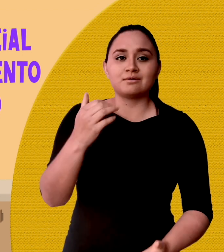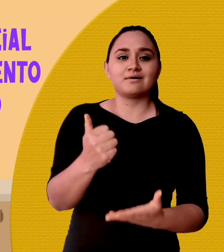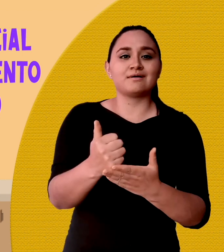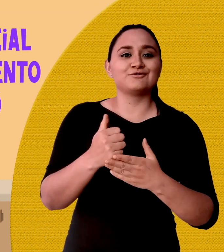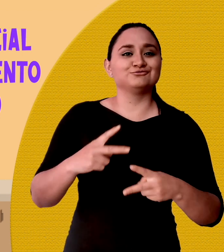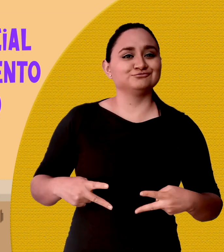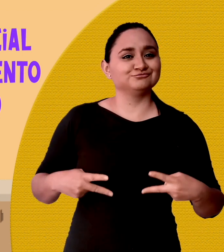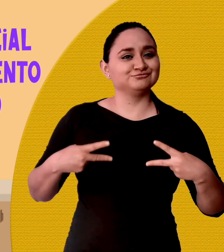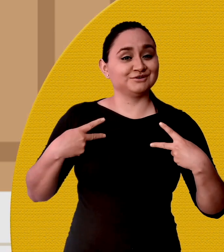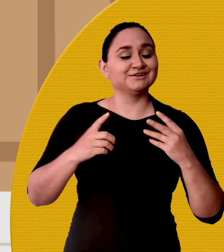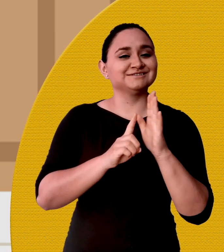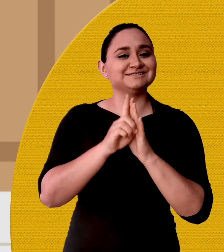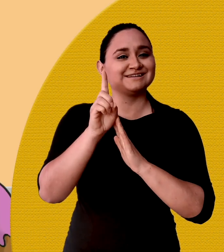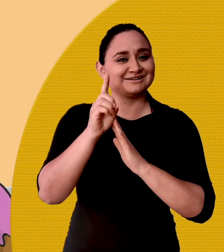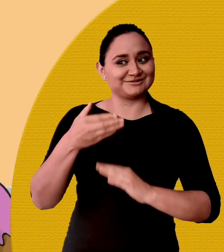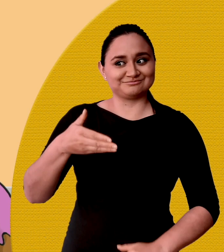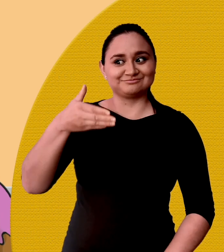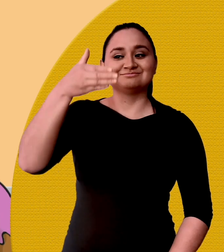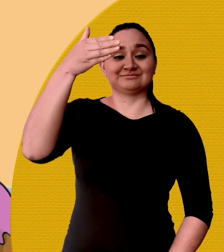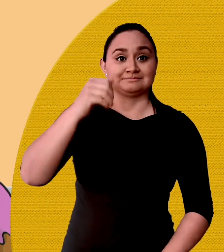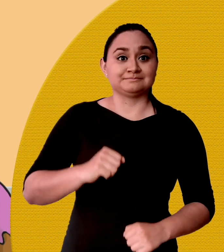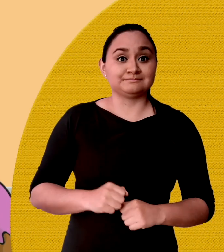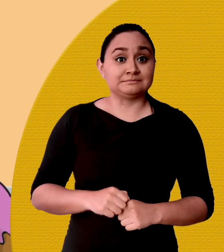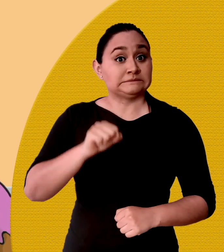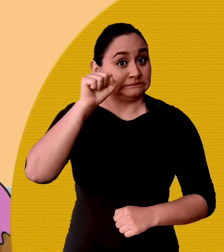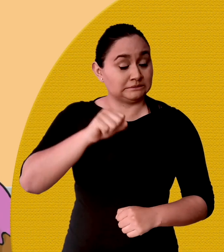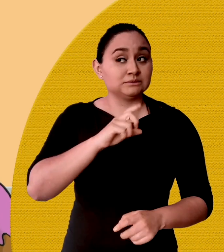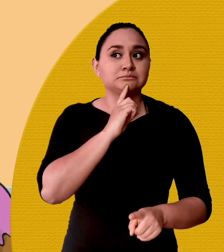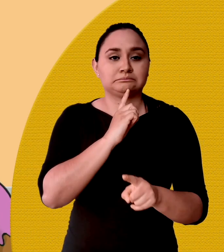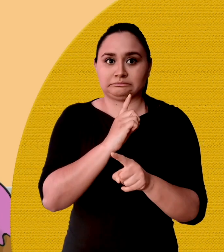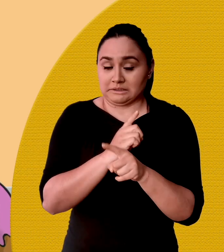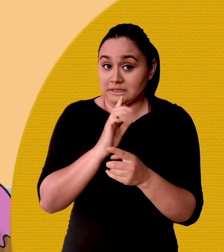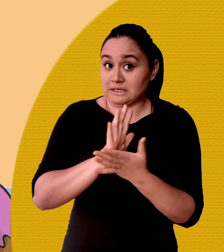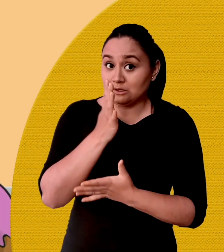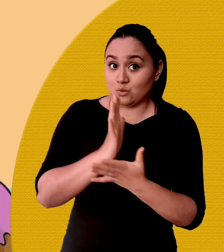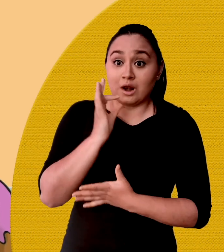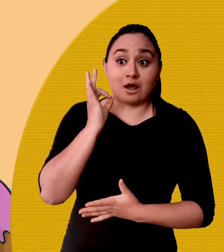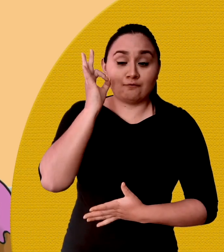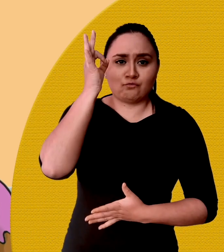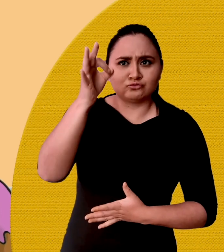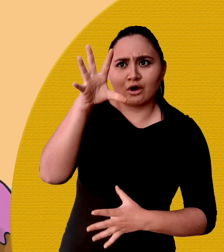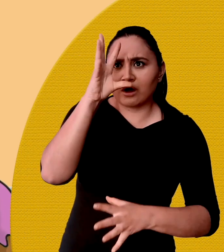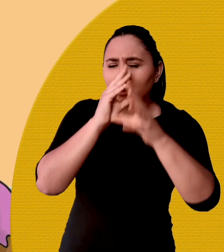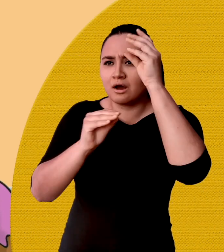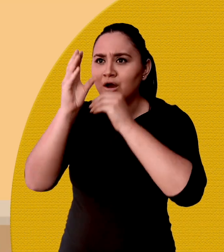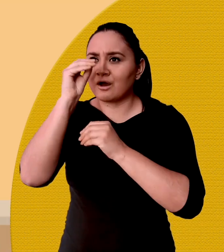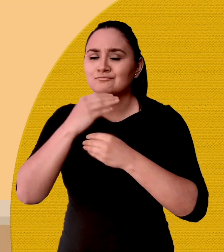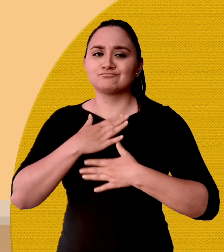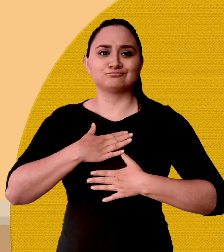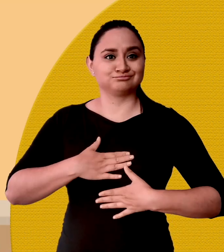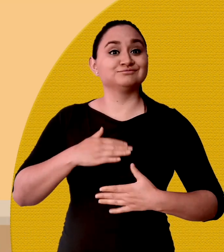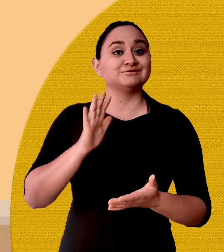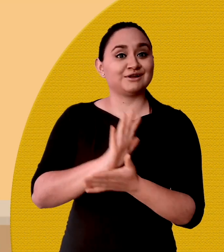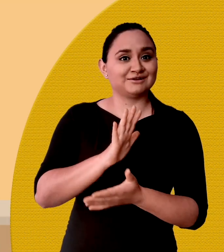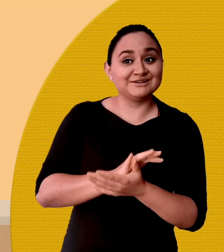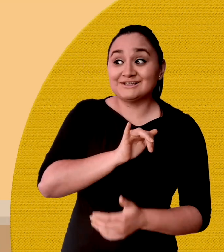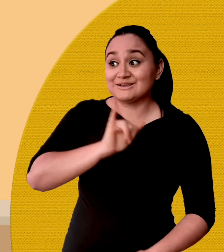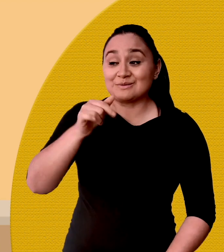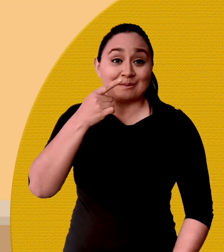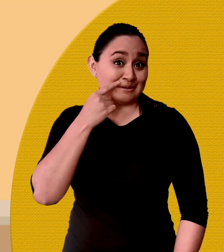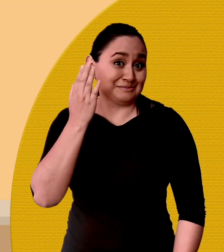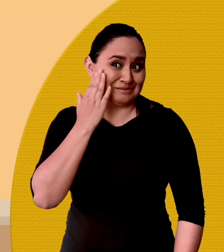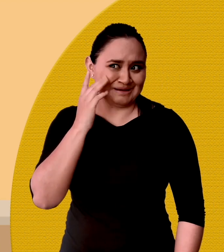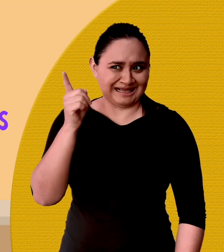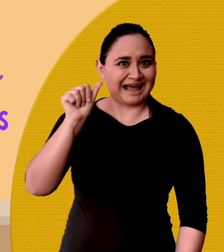en su crecimiento y desarrollo. Lo que aprendemos en los primeros años, te prepara para futuros aprendizajes. Como lo hacen la mamá y